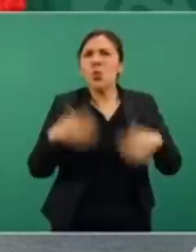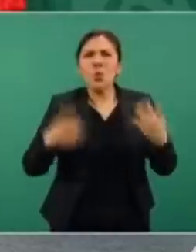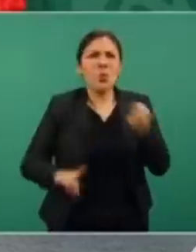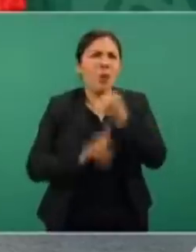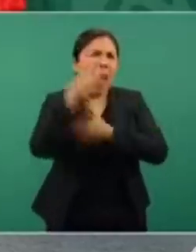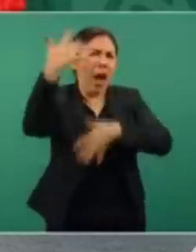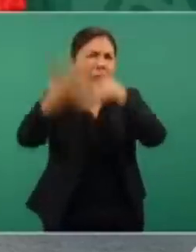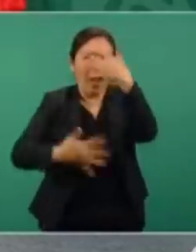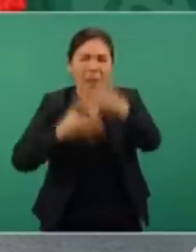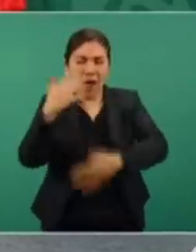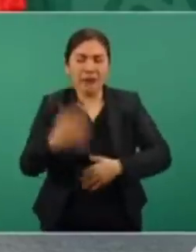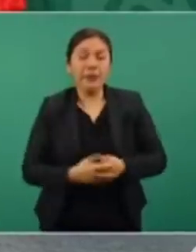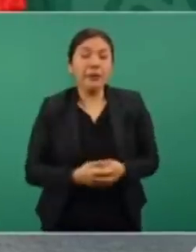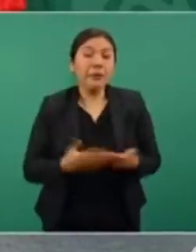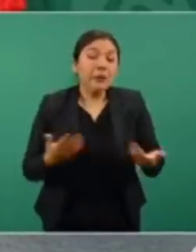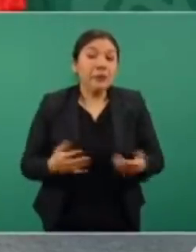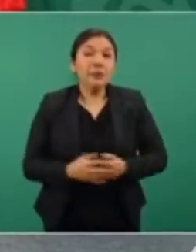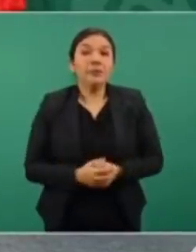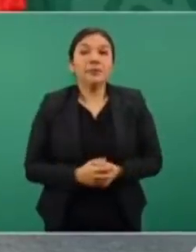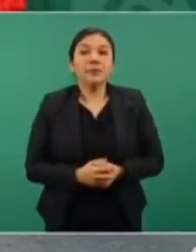pues este